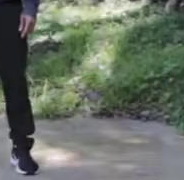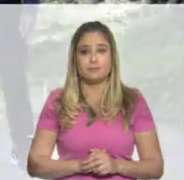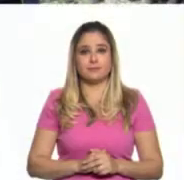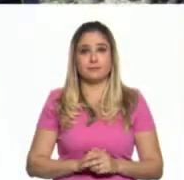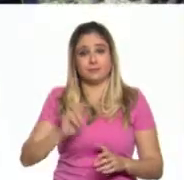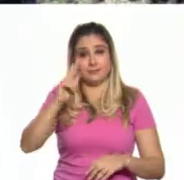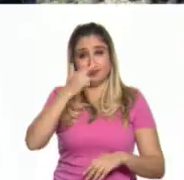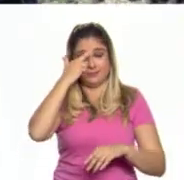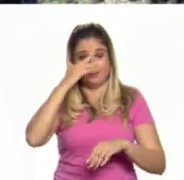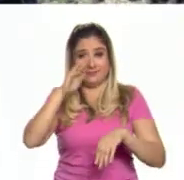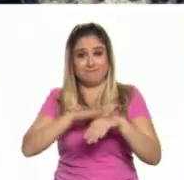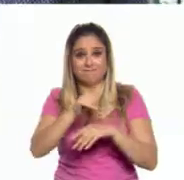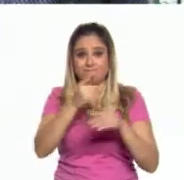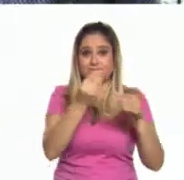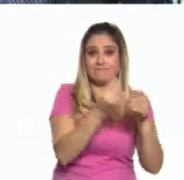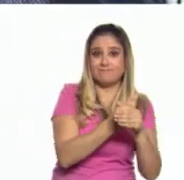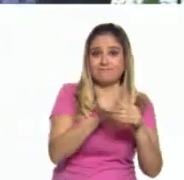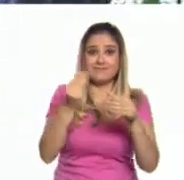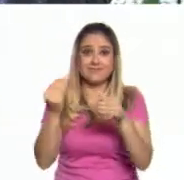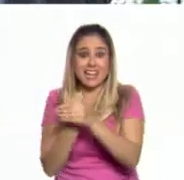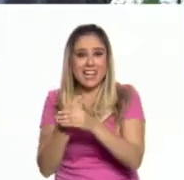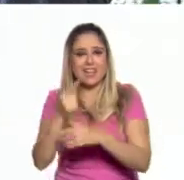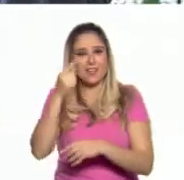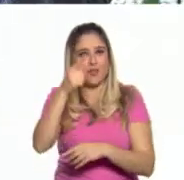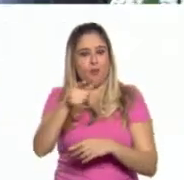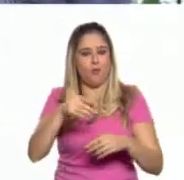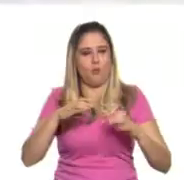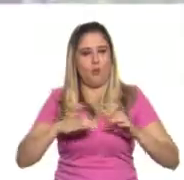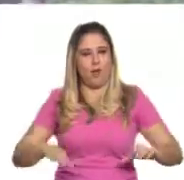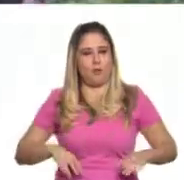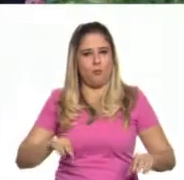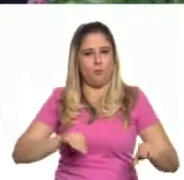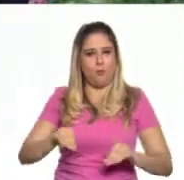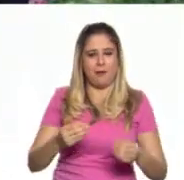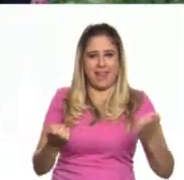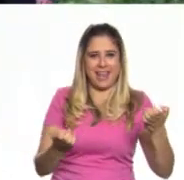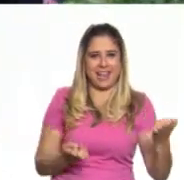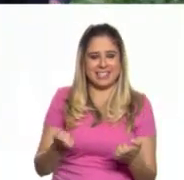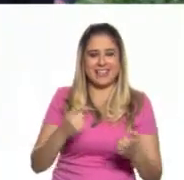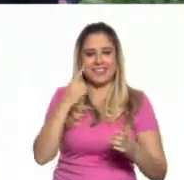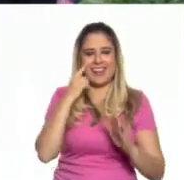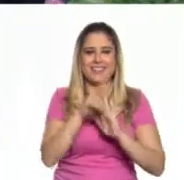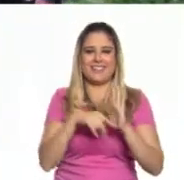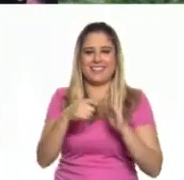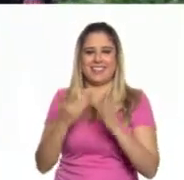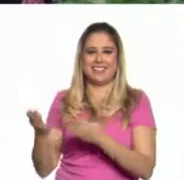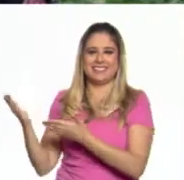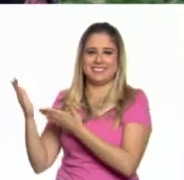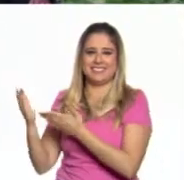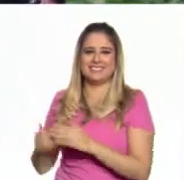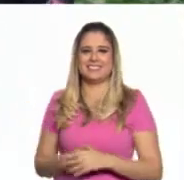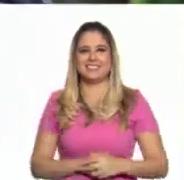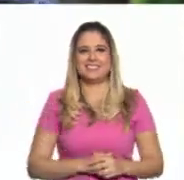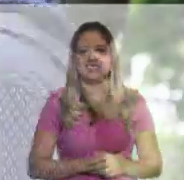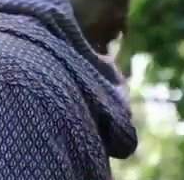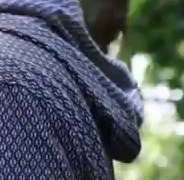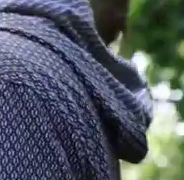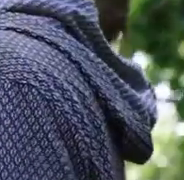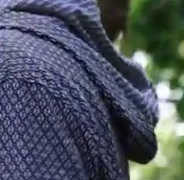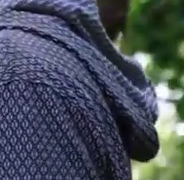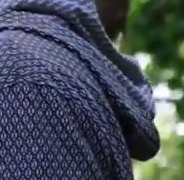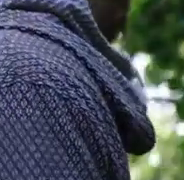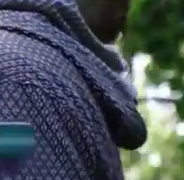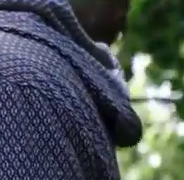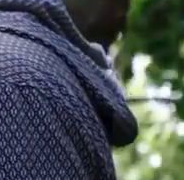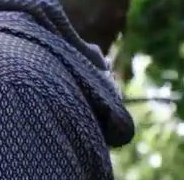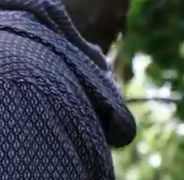Recuerda, entre clase y clase, activa tu cuerpo. Ok, vamos a trabajar pierna. Vamos